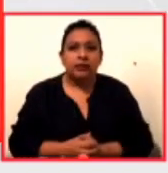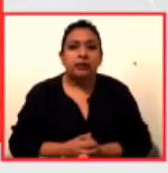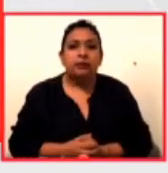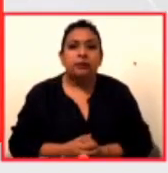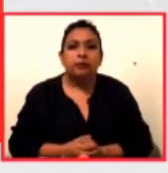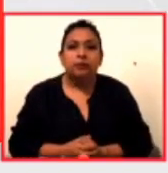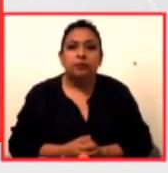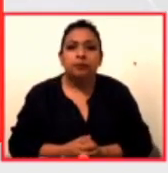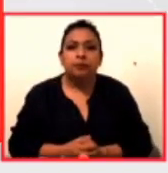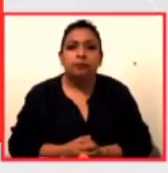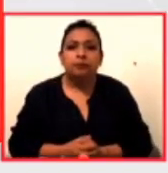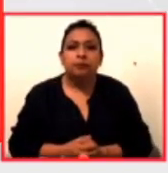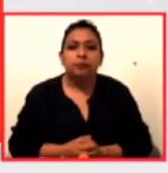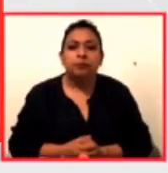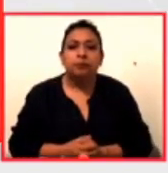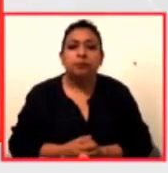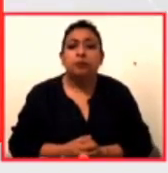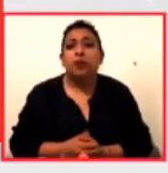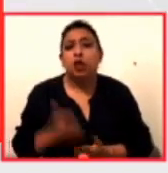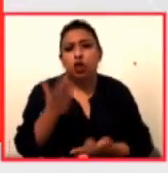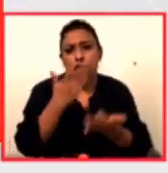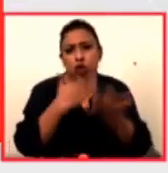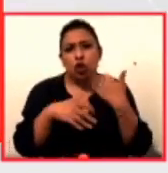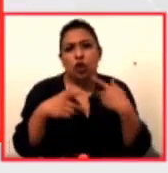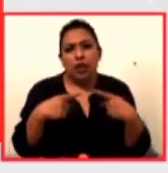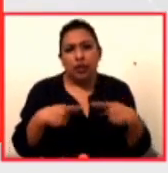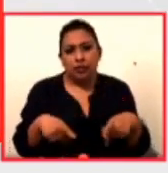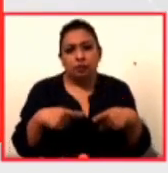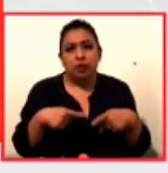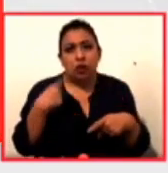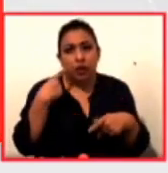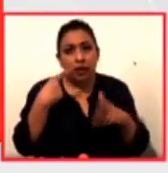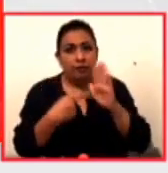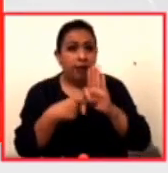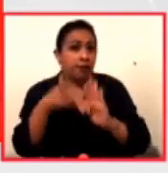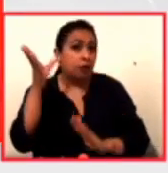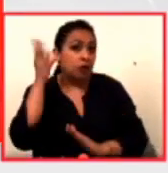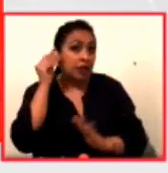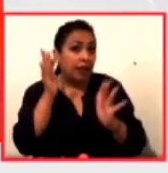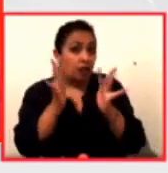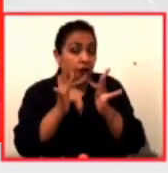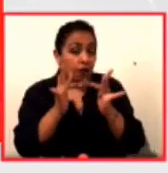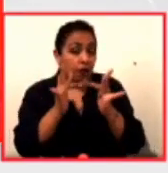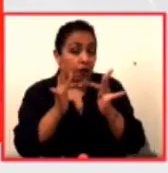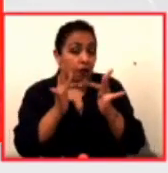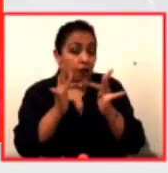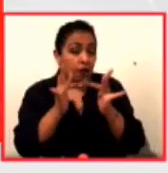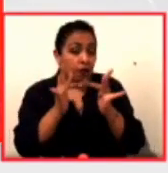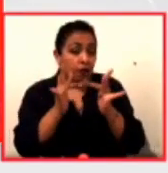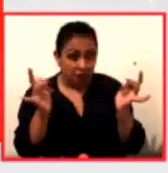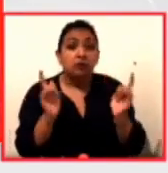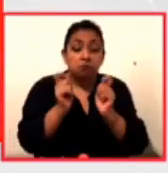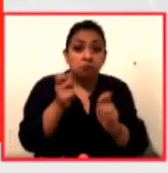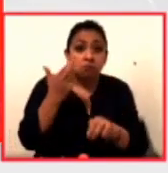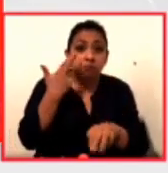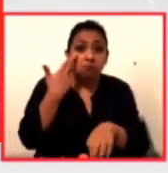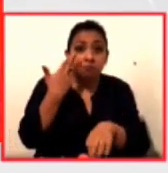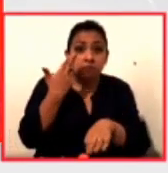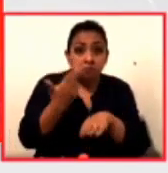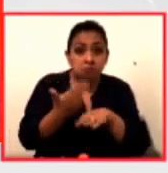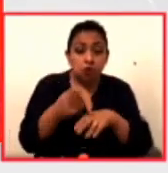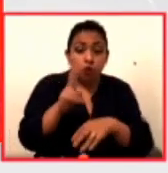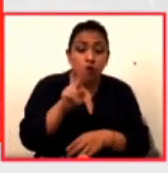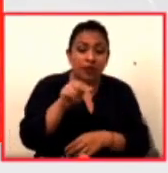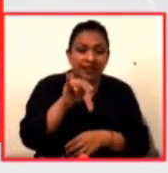filarmónica de radio france de toute l'équipe qui travaille à nos côtés et de notre directeur musical micro franck un des aspects importants c'est que nous sommes ambassadeurs de l